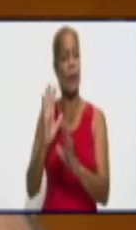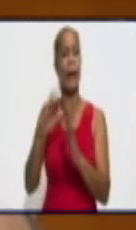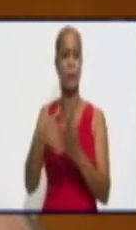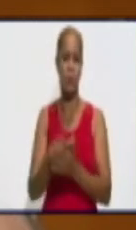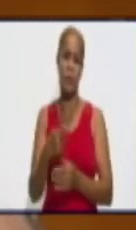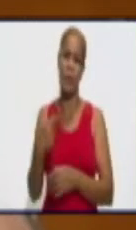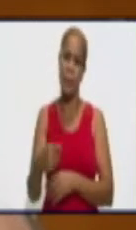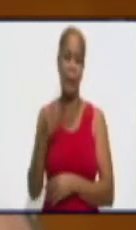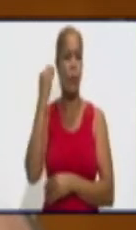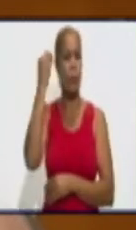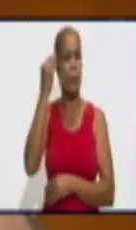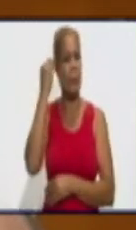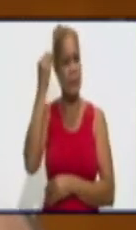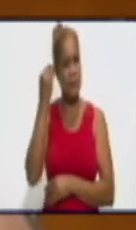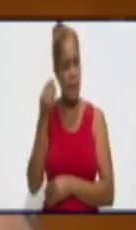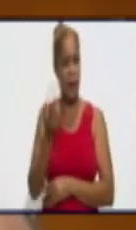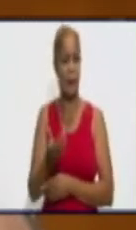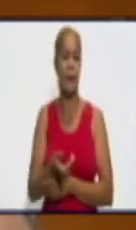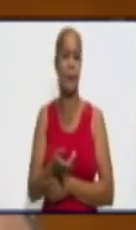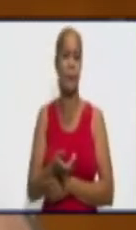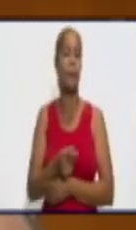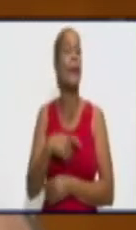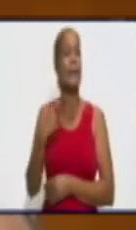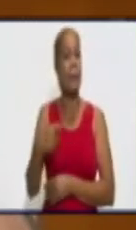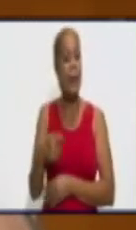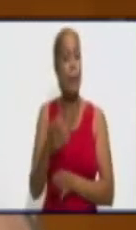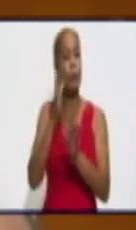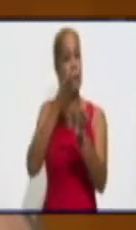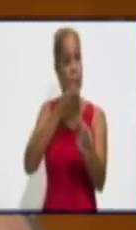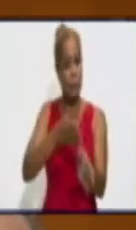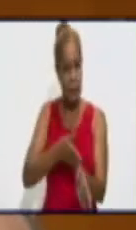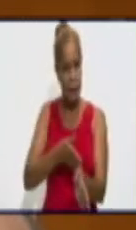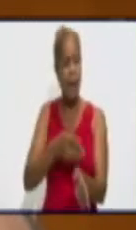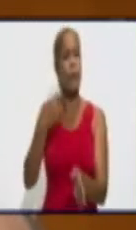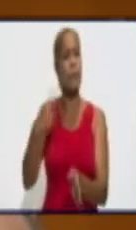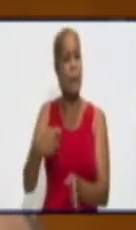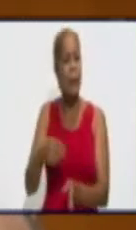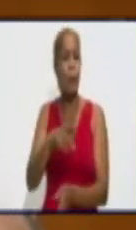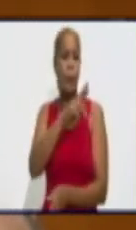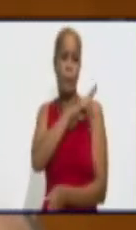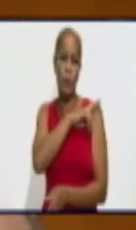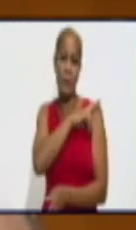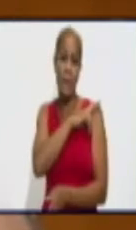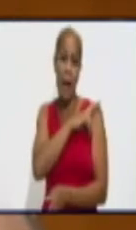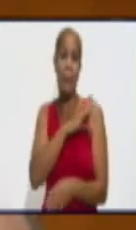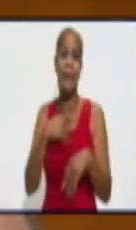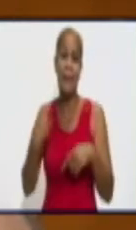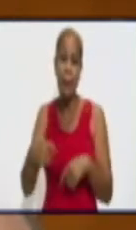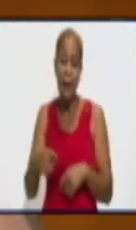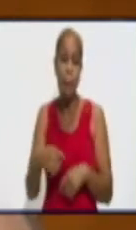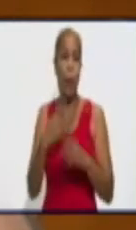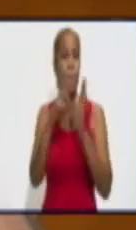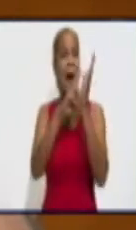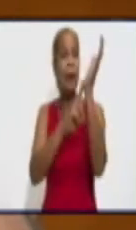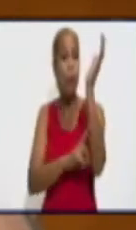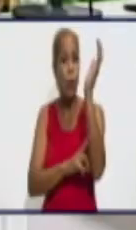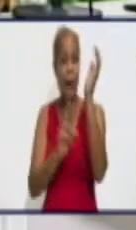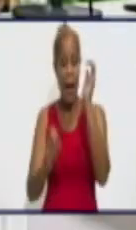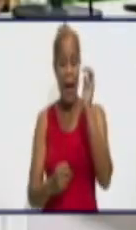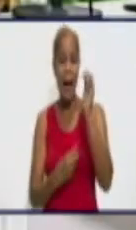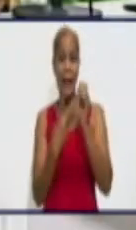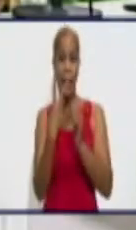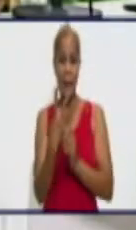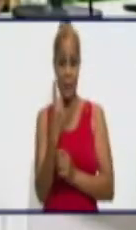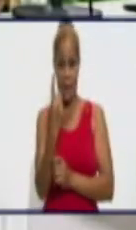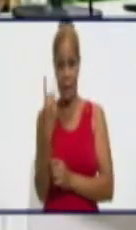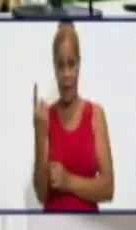a cada uno de nosotros. Seamos disciplinados, seamos responsables, démosles valor a nuestra vida y a la vida de nuestros familiares. Doctora, hay